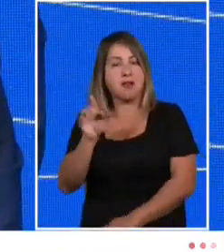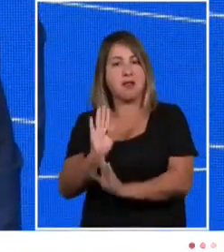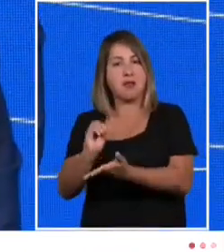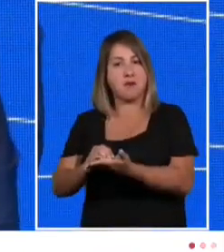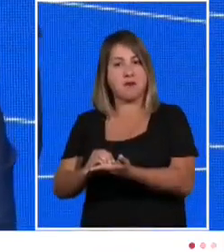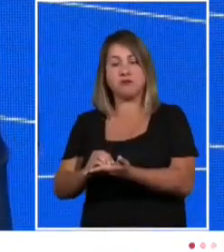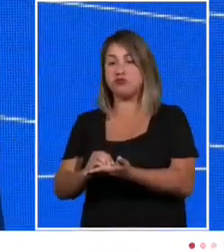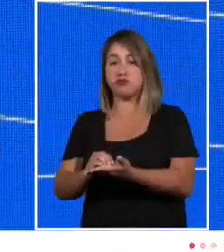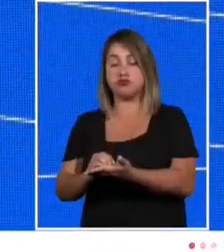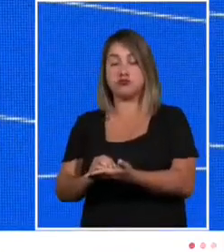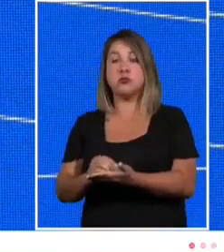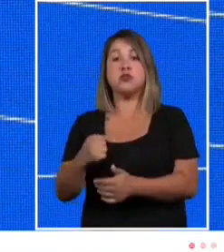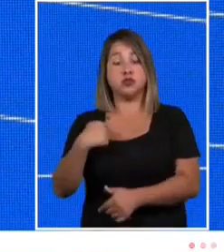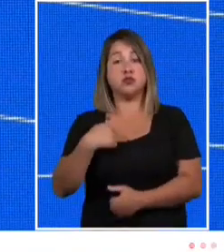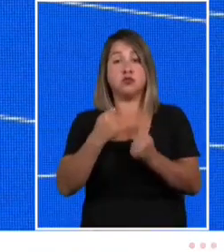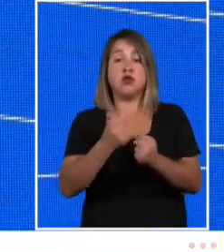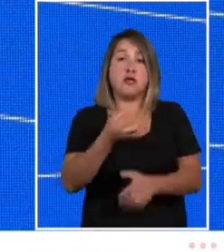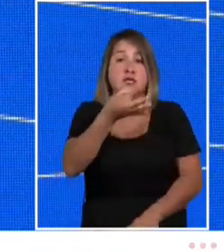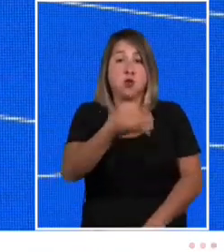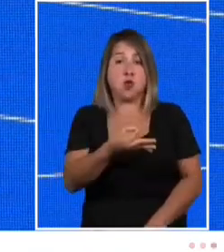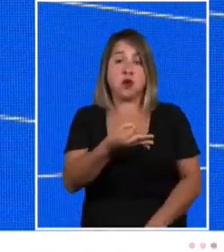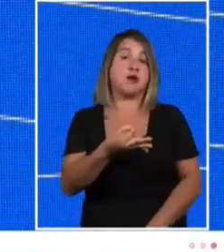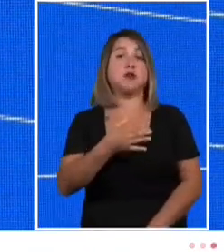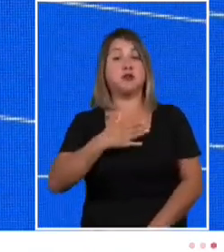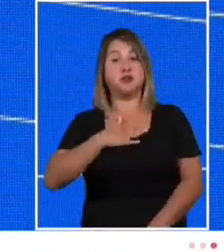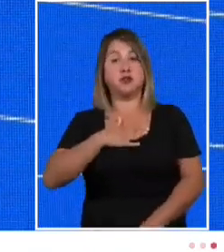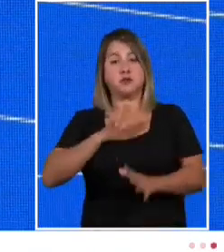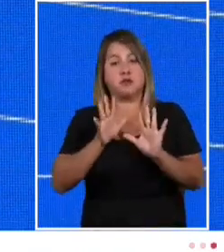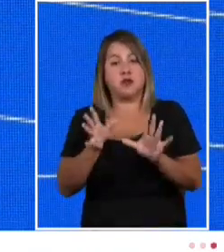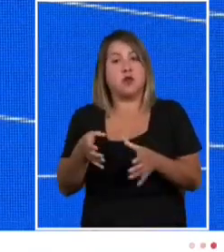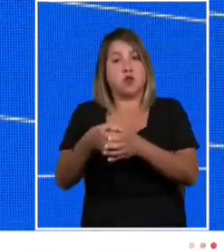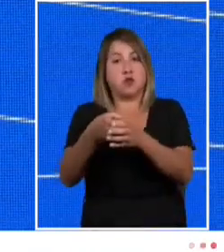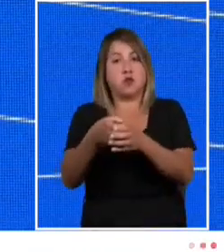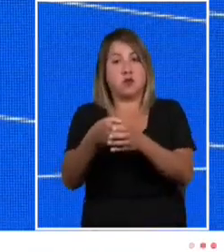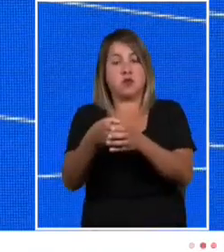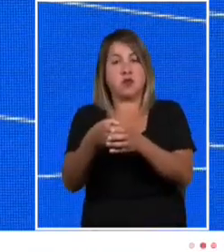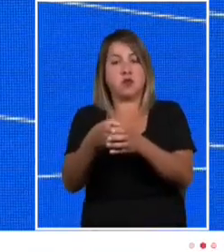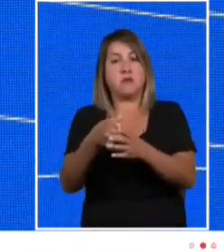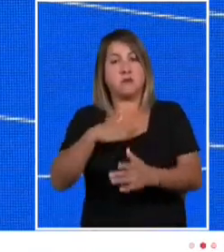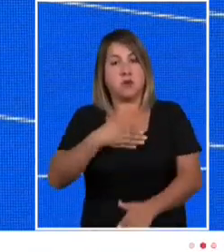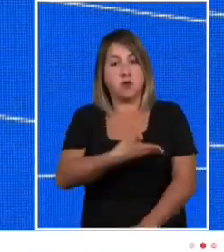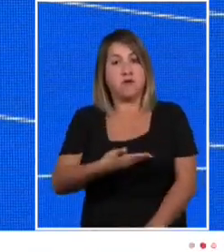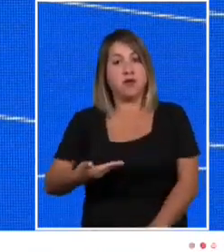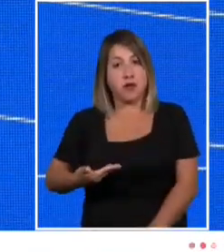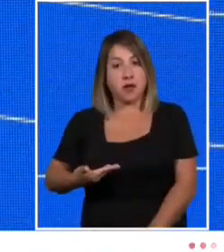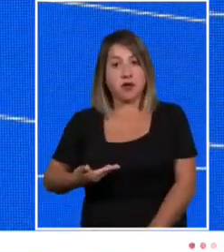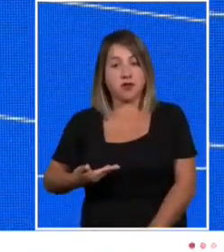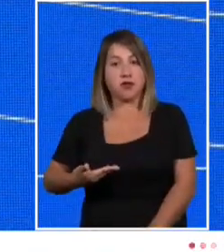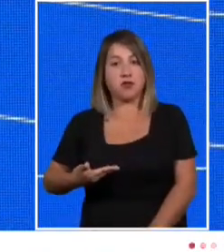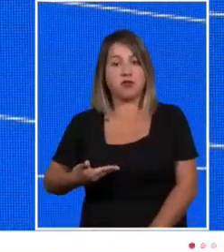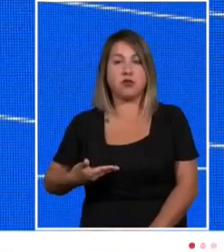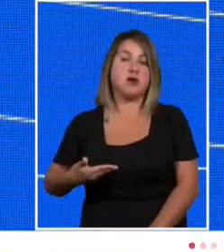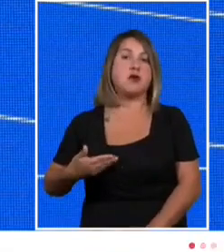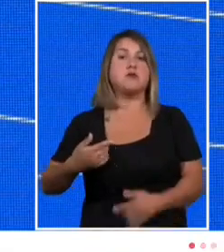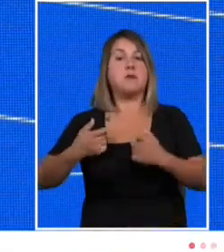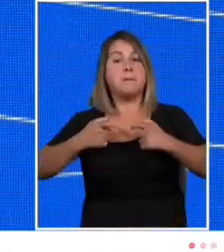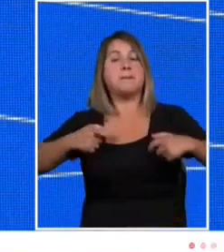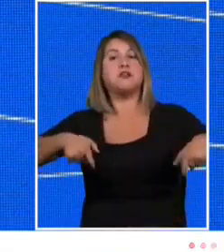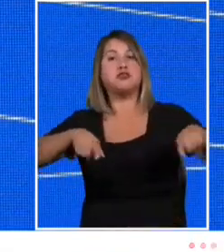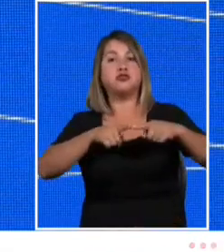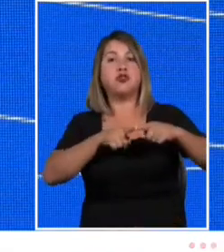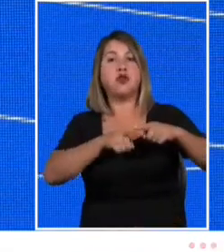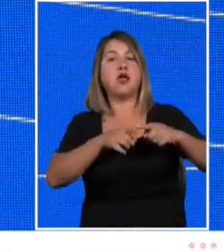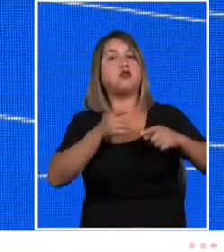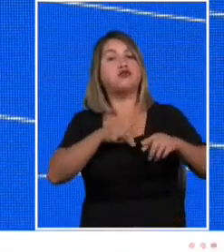Por mi parte, les puedo asegurar que mi generación y nuestro gobierno no somos personas que están movidas